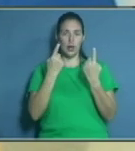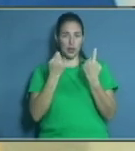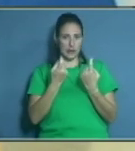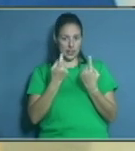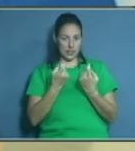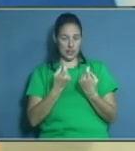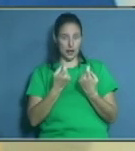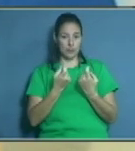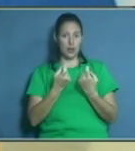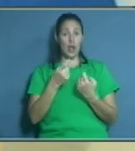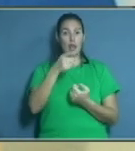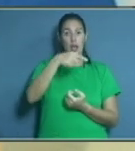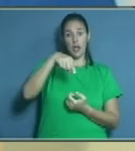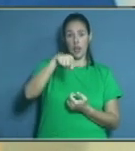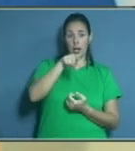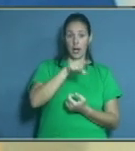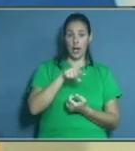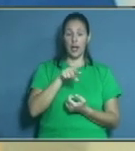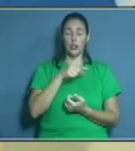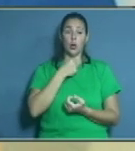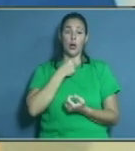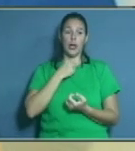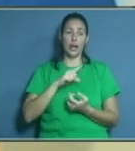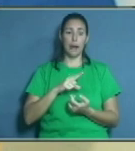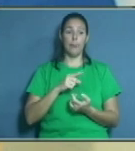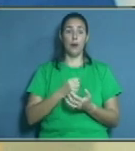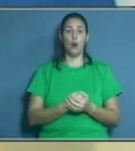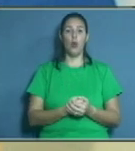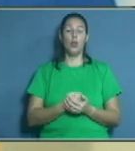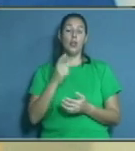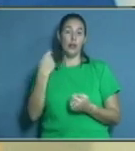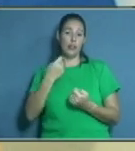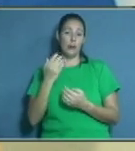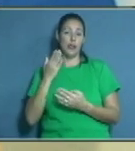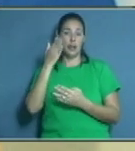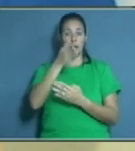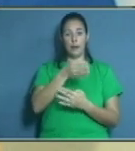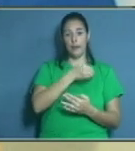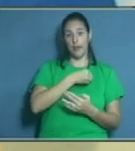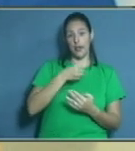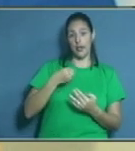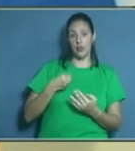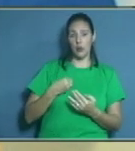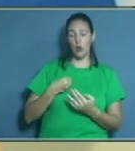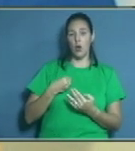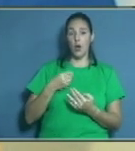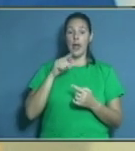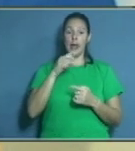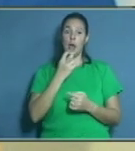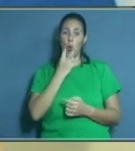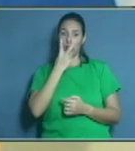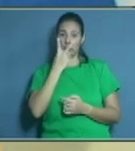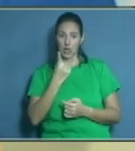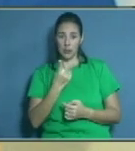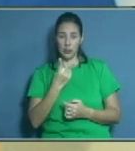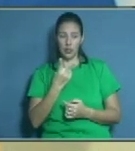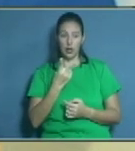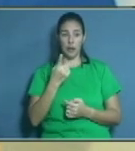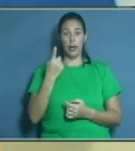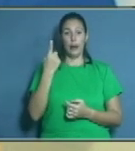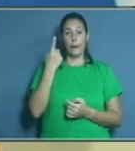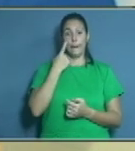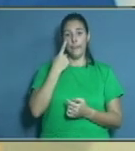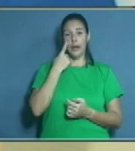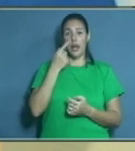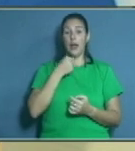los cuales están dispensarizados, o sea, los visita el estomatólogo y existe, como les decía, un